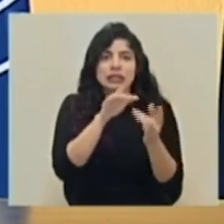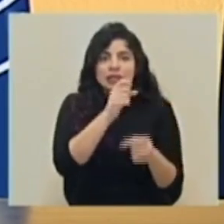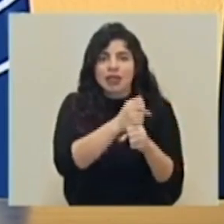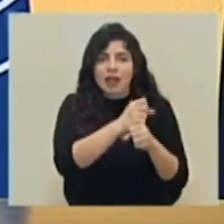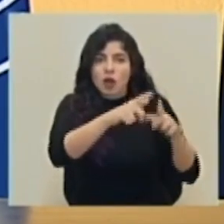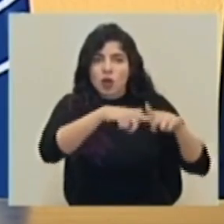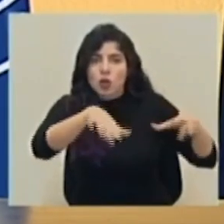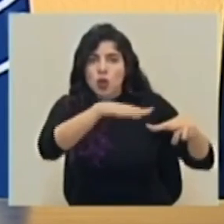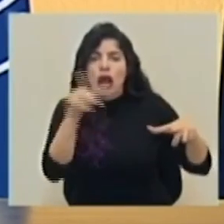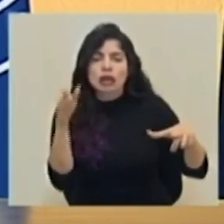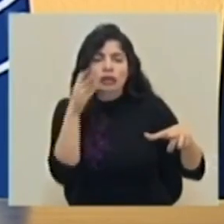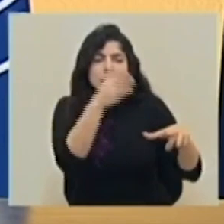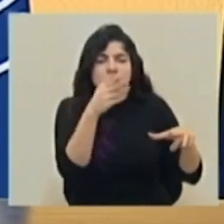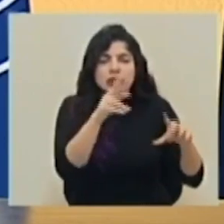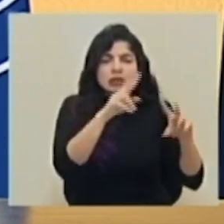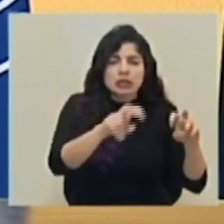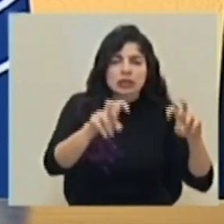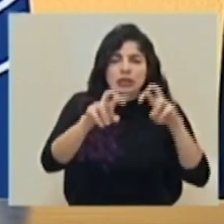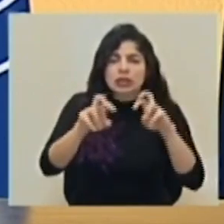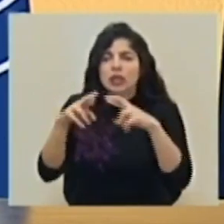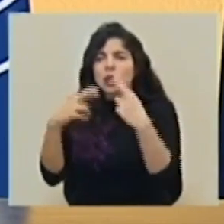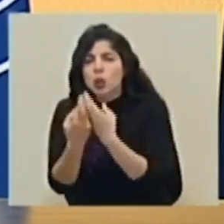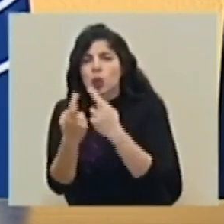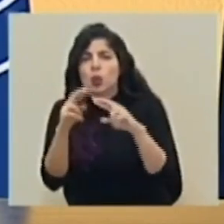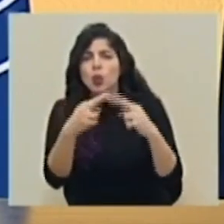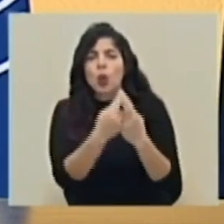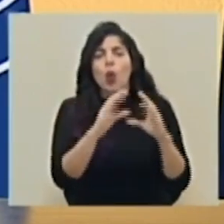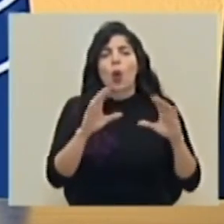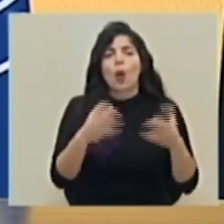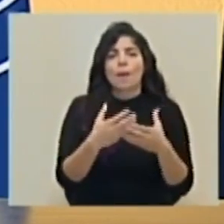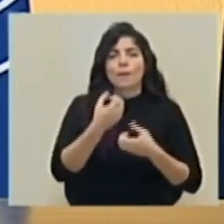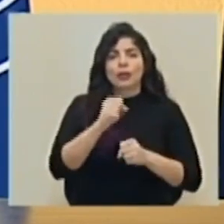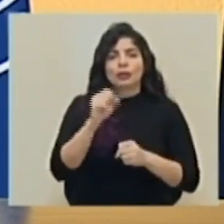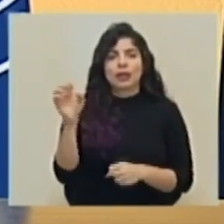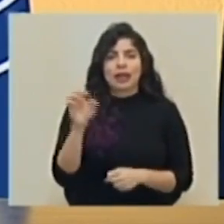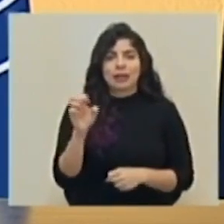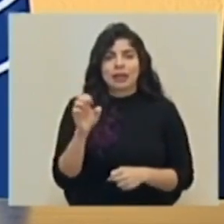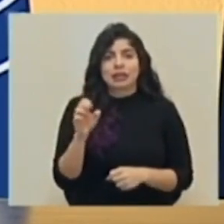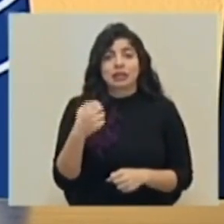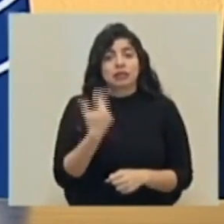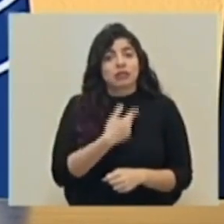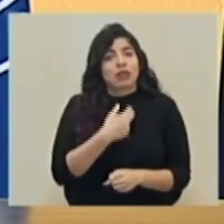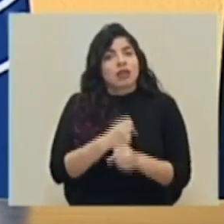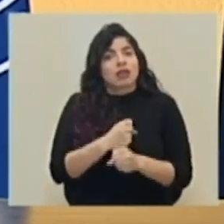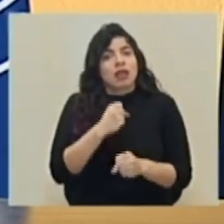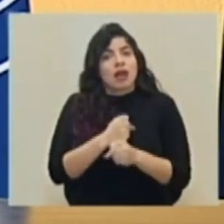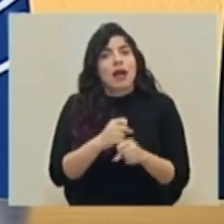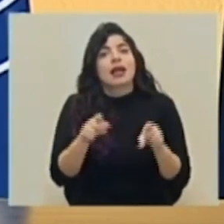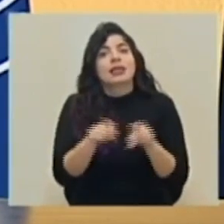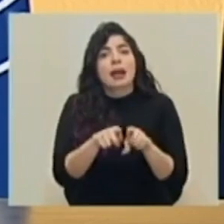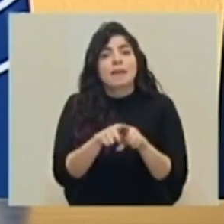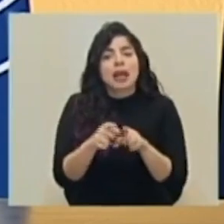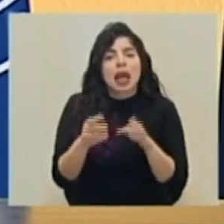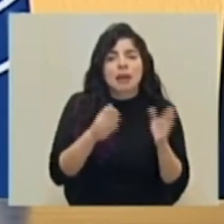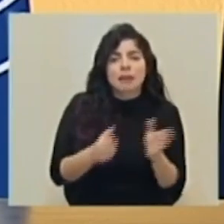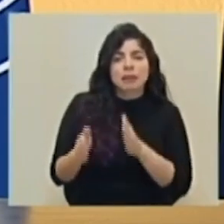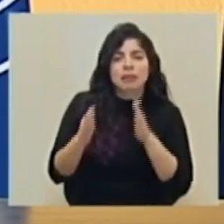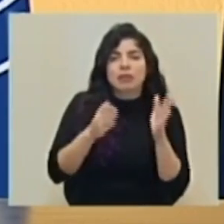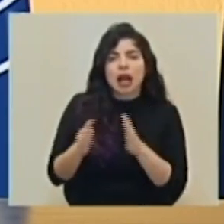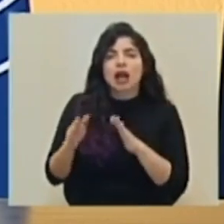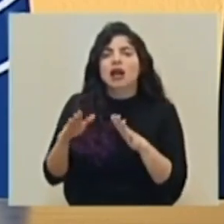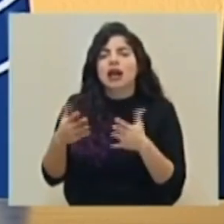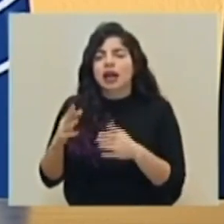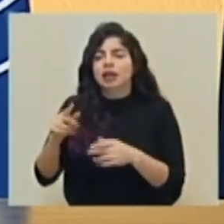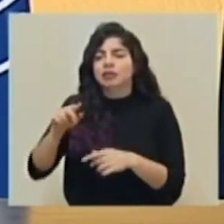haciendo valoraciones y manteniendo reuniones con los comités municipales de emergencia. Además, trabajamos desde el punto de vista de la logística, en lo que es el